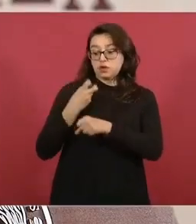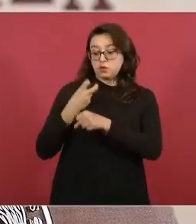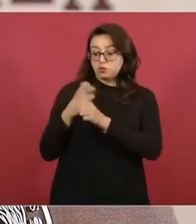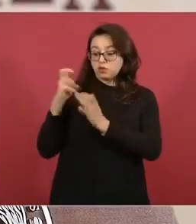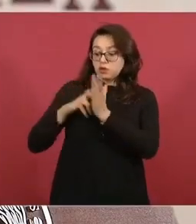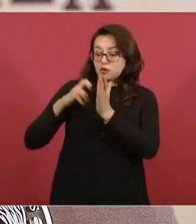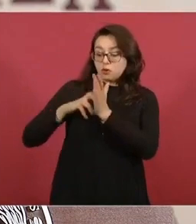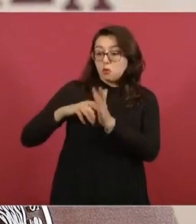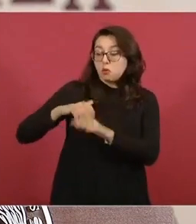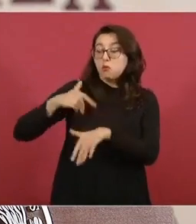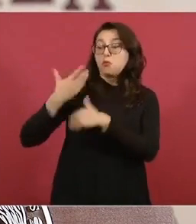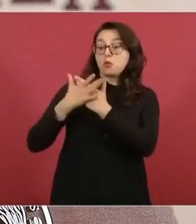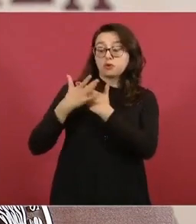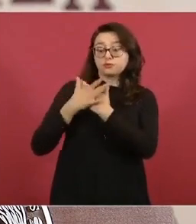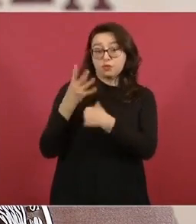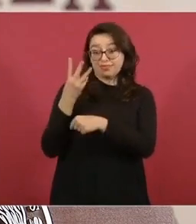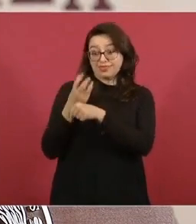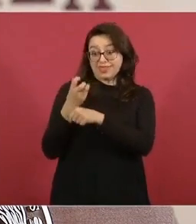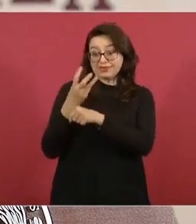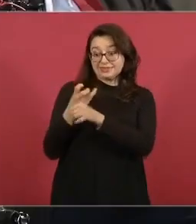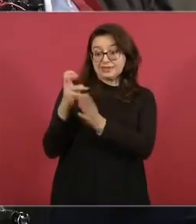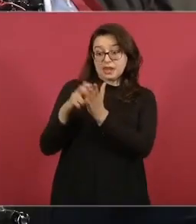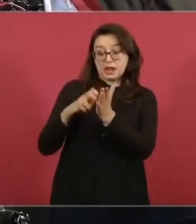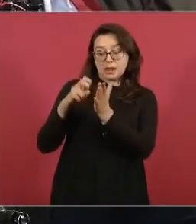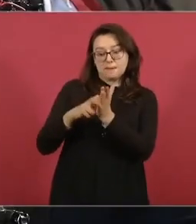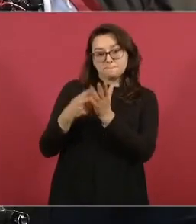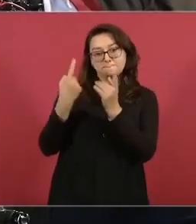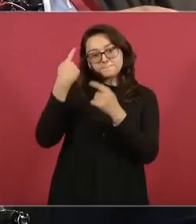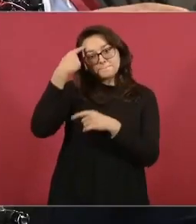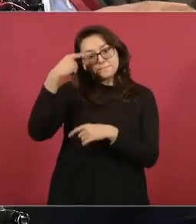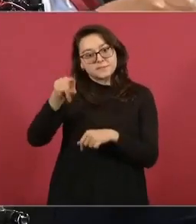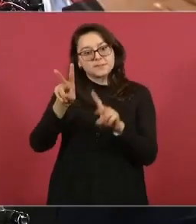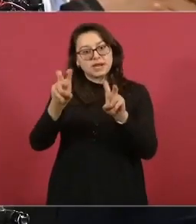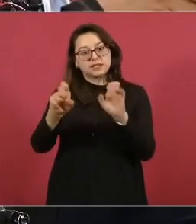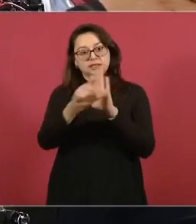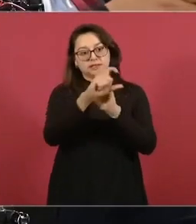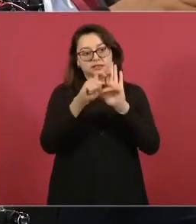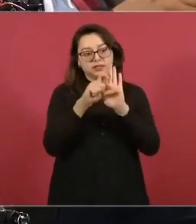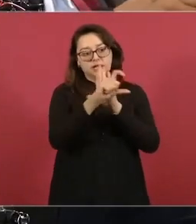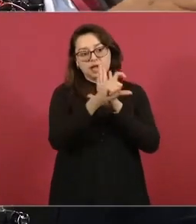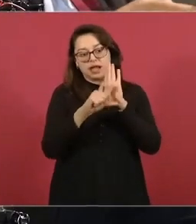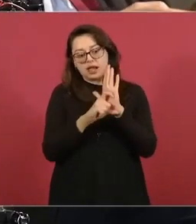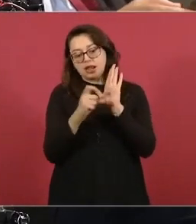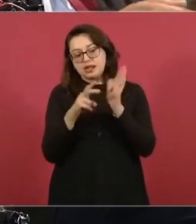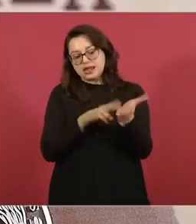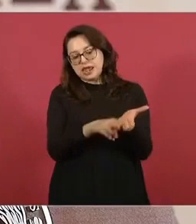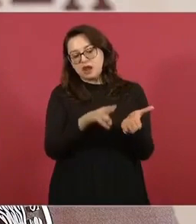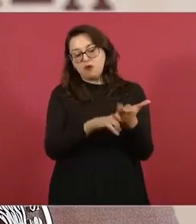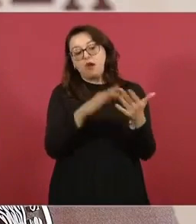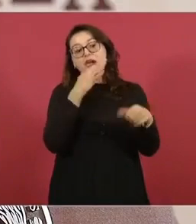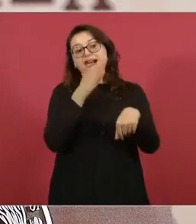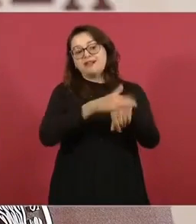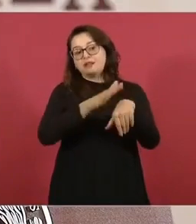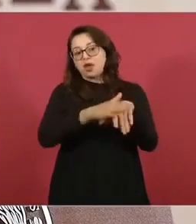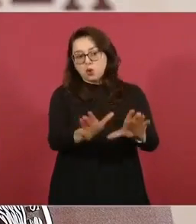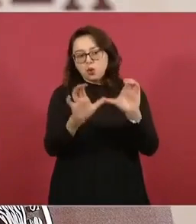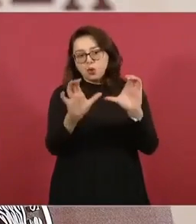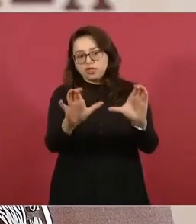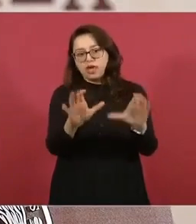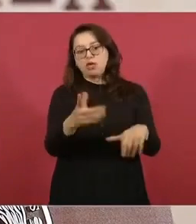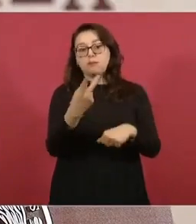de los para los sellos de advertencia y en general la información nutrimental de los